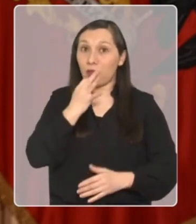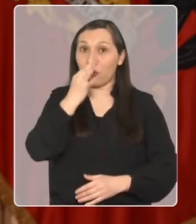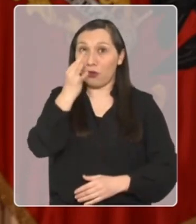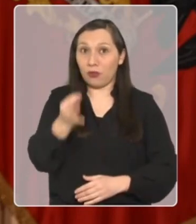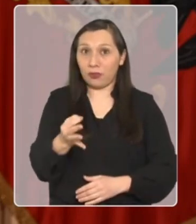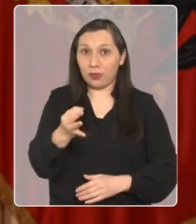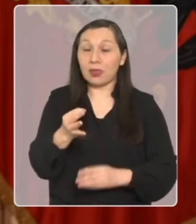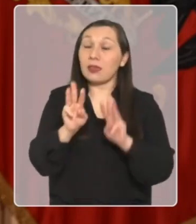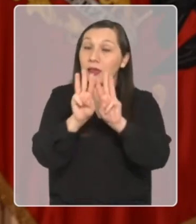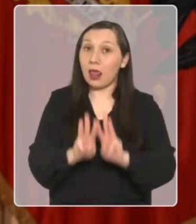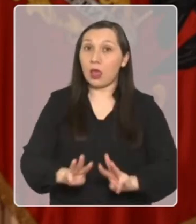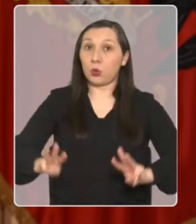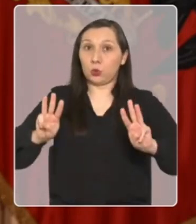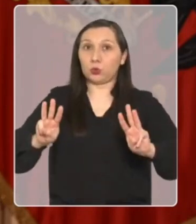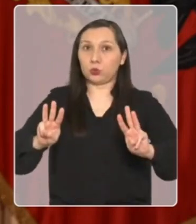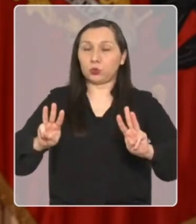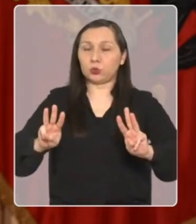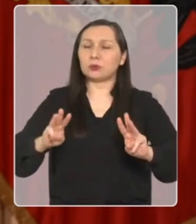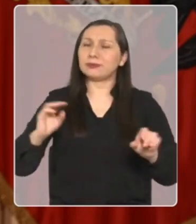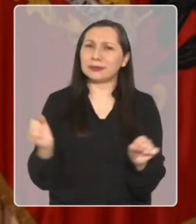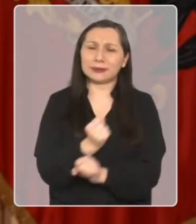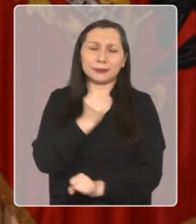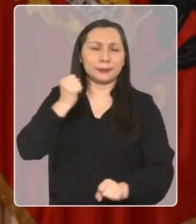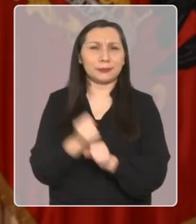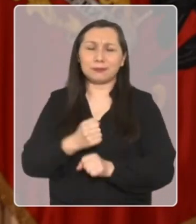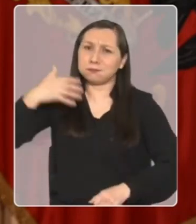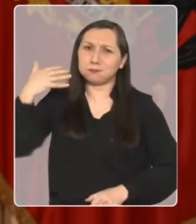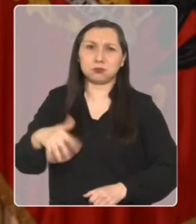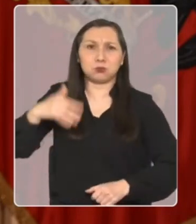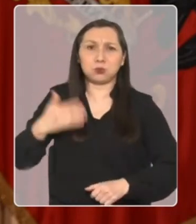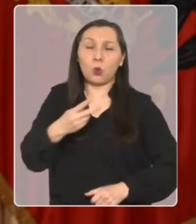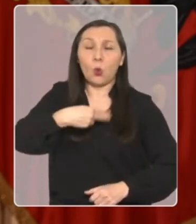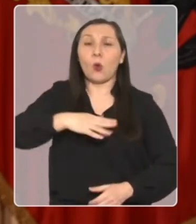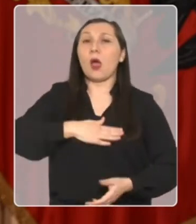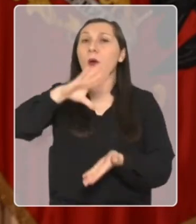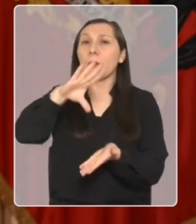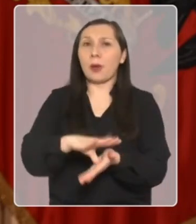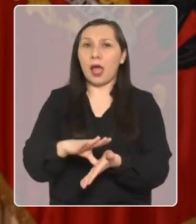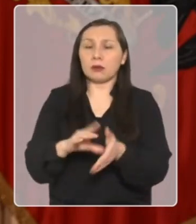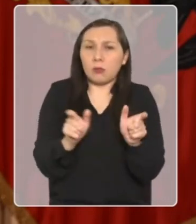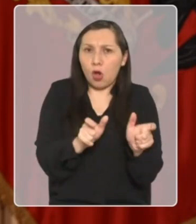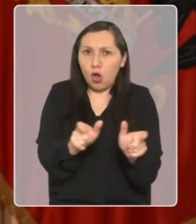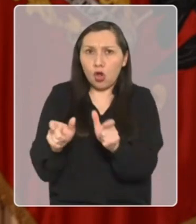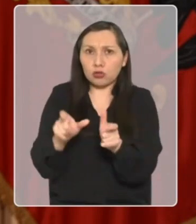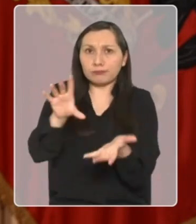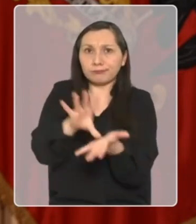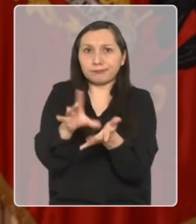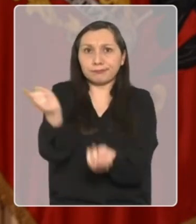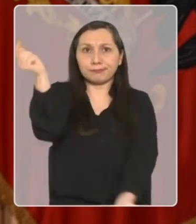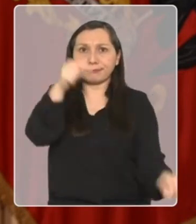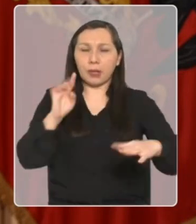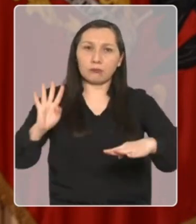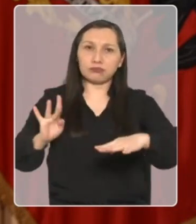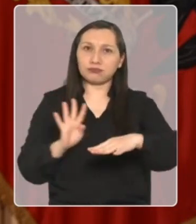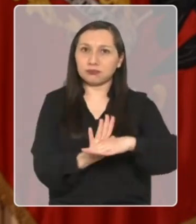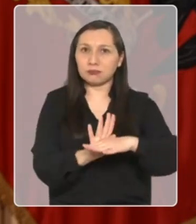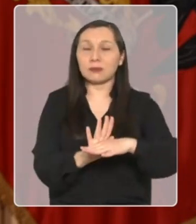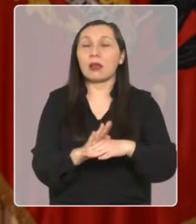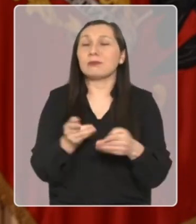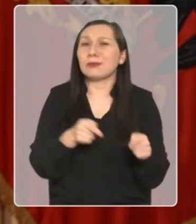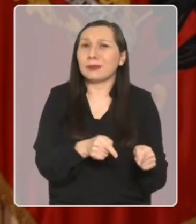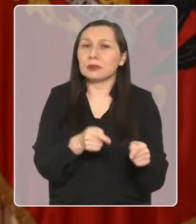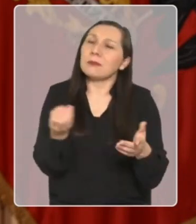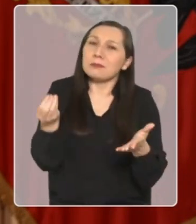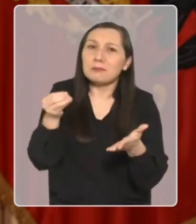ante Naciones Unidas, una tarea fundamental para nuestro país es el control migratorio. Por ello,